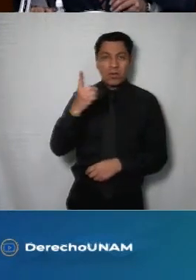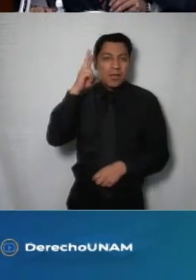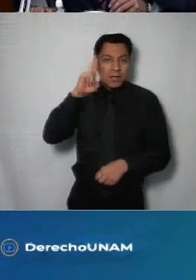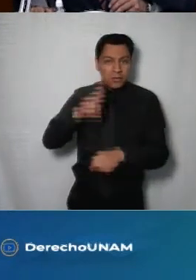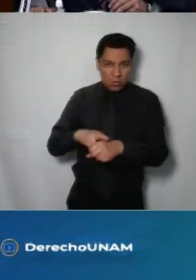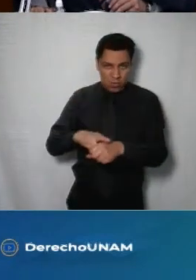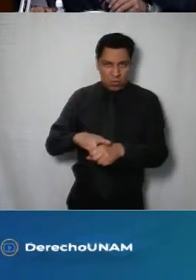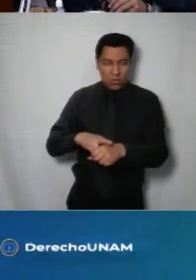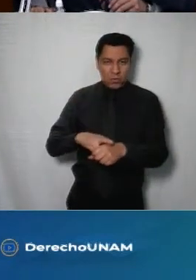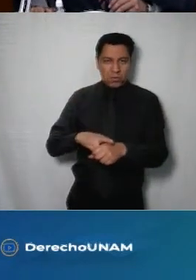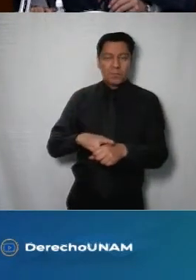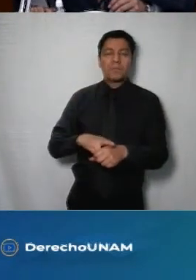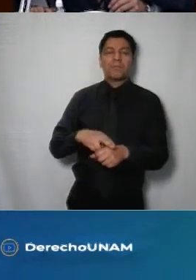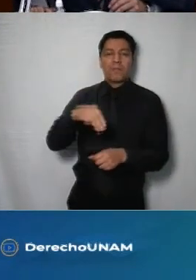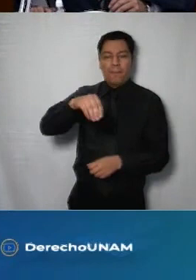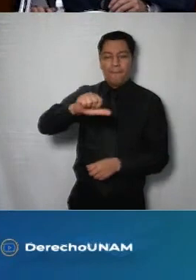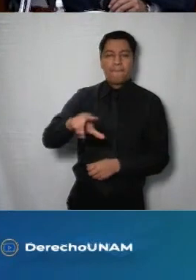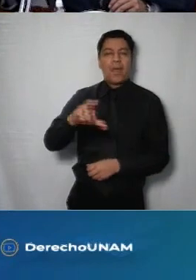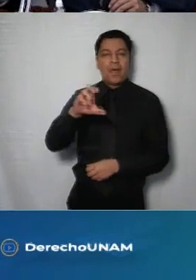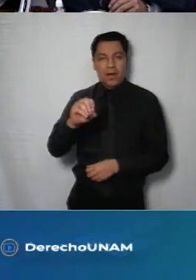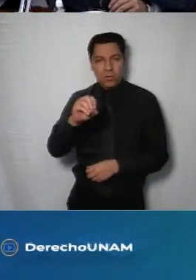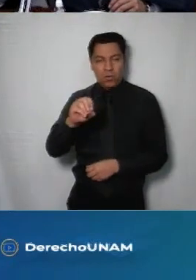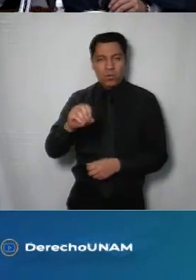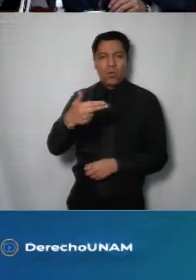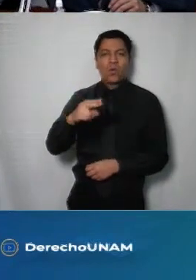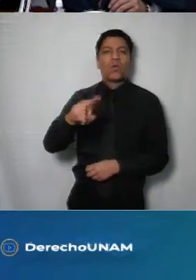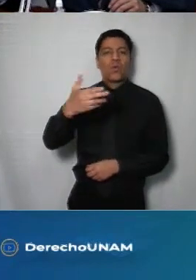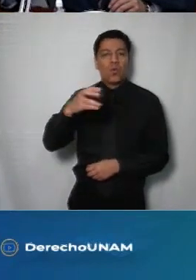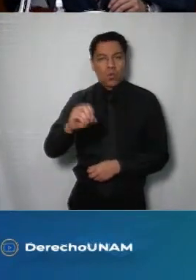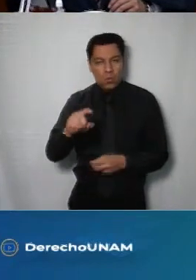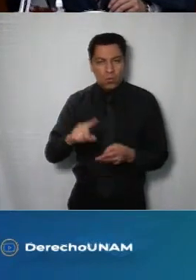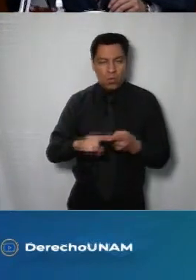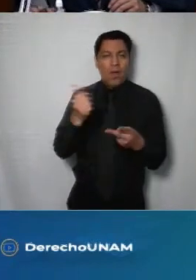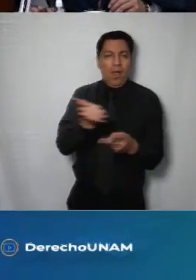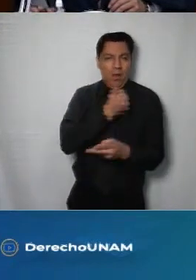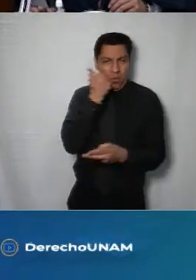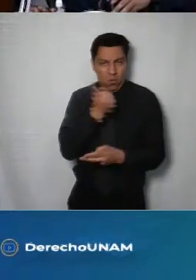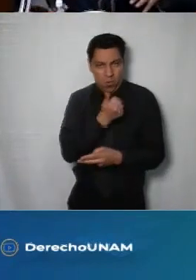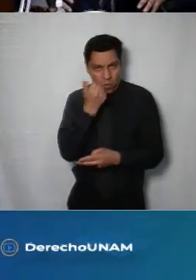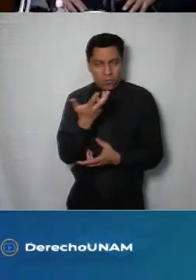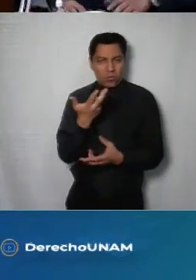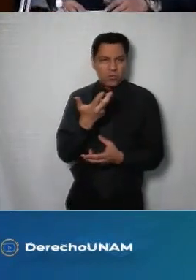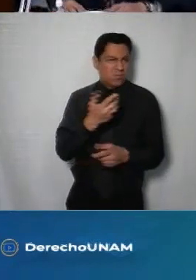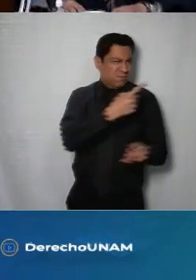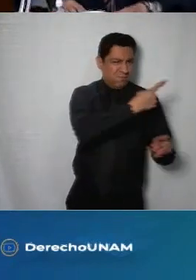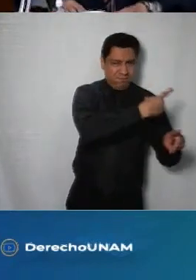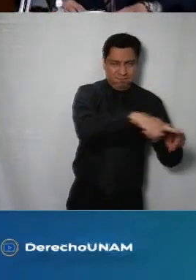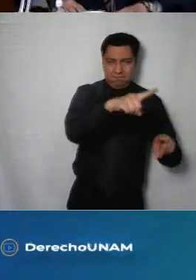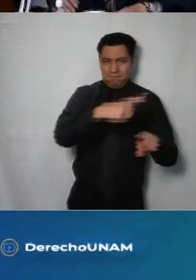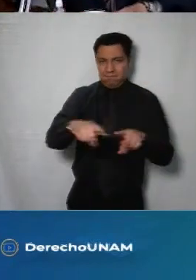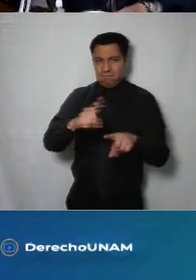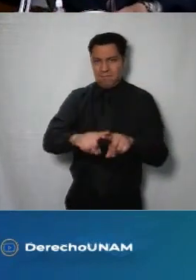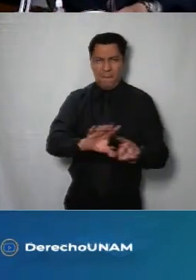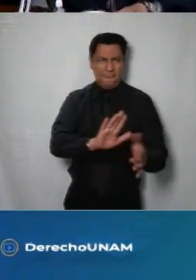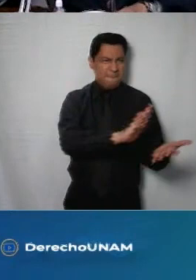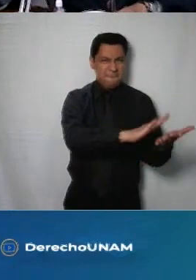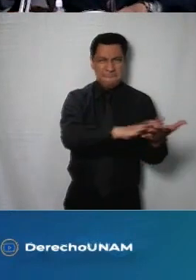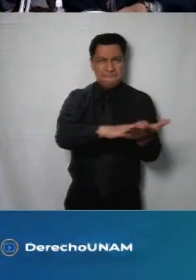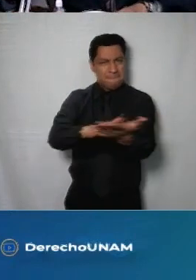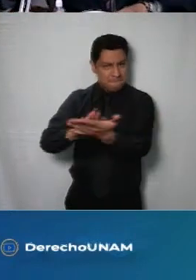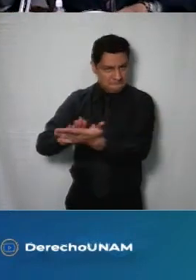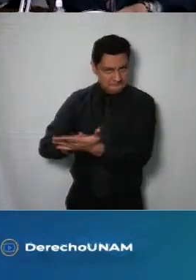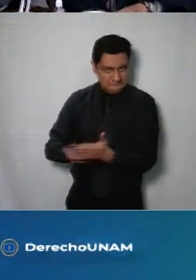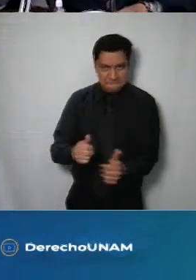doctor Raúl Contreras Bustamante el doctor Marco Antonio Saint así como nuestras alumnas y alumnos por sus extraordinarias